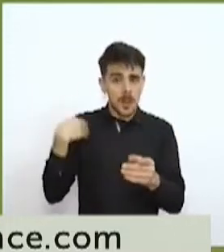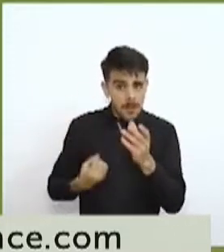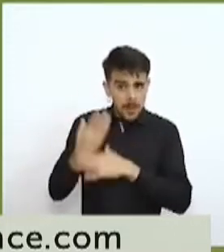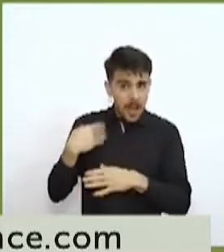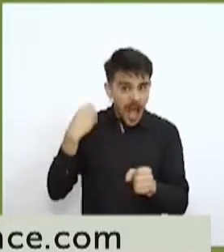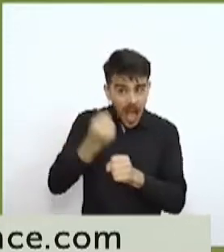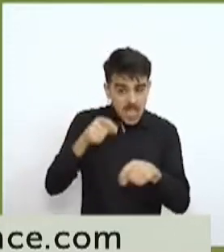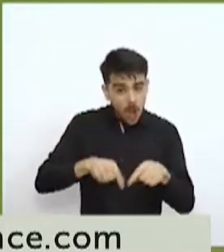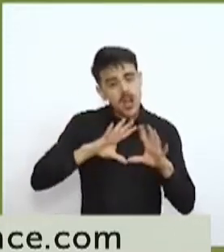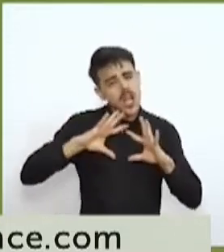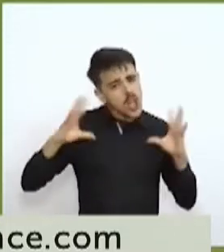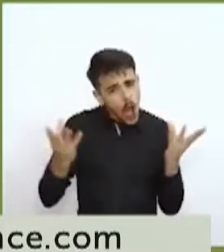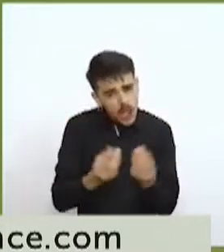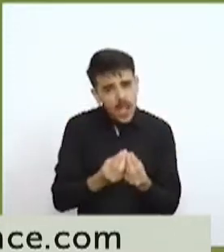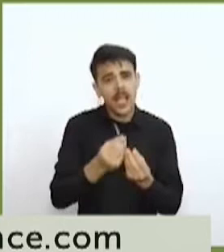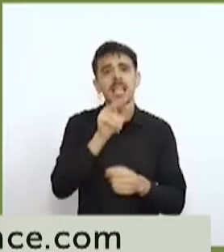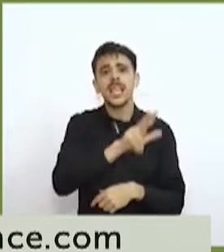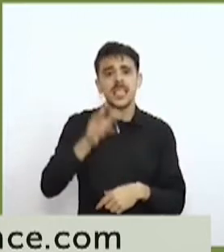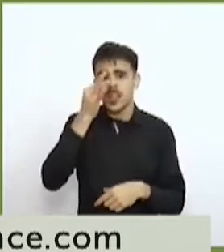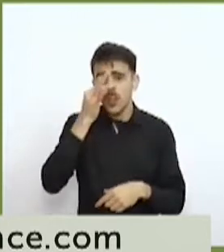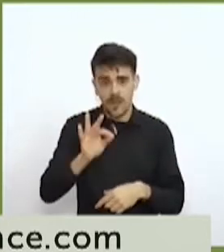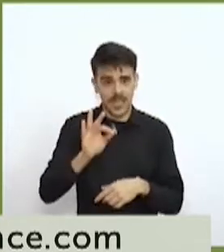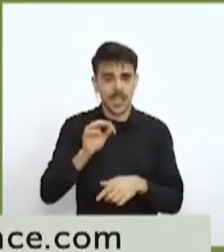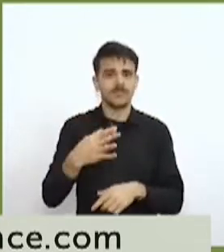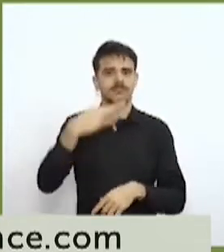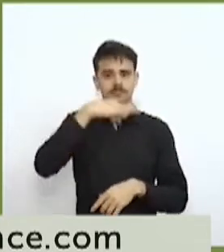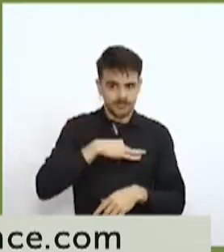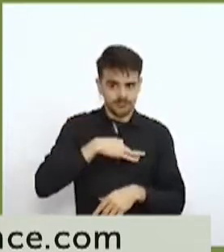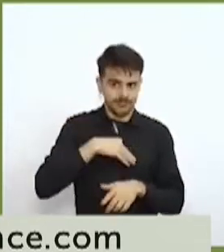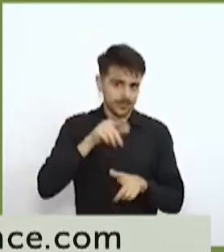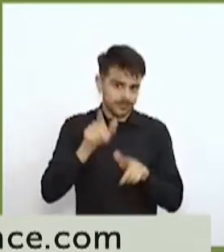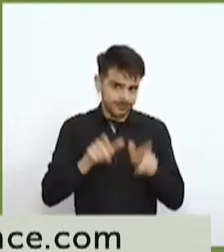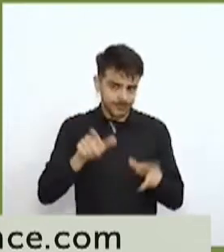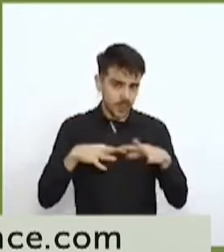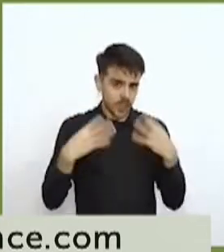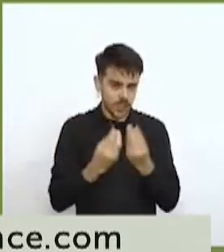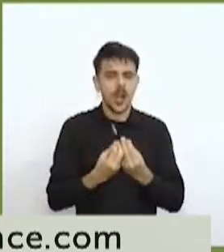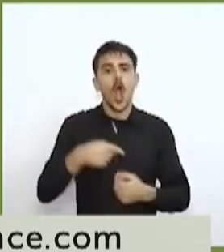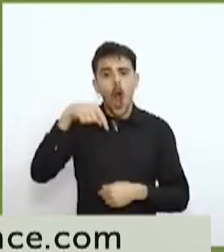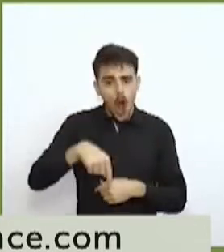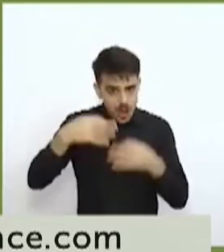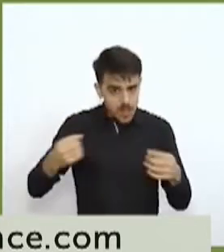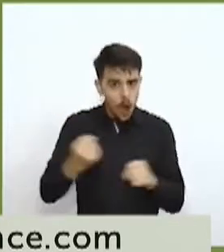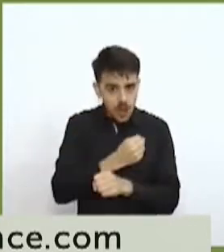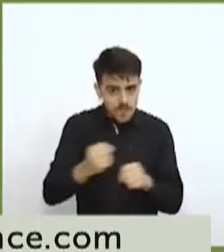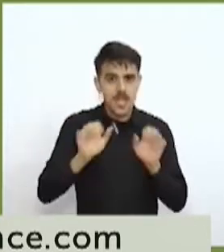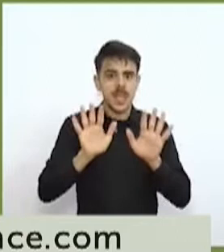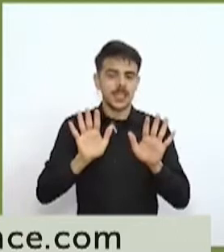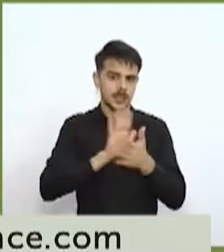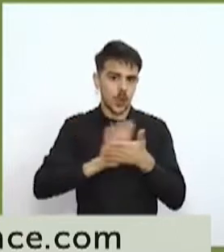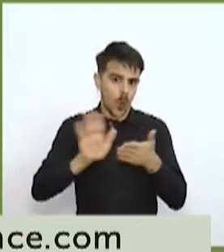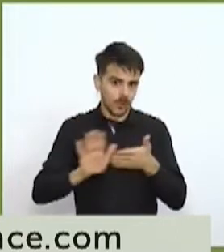casos. Hoy se detectaron 10 nuevos casos,